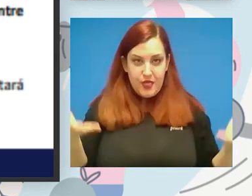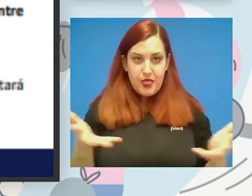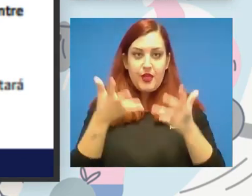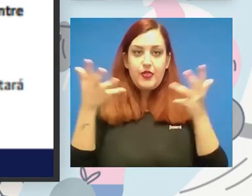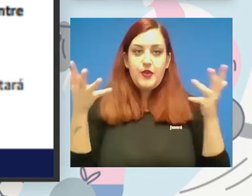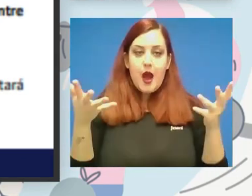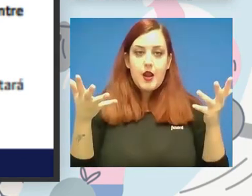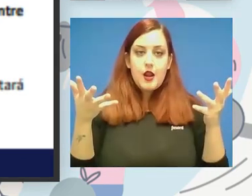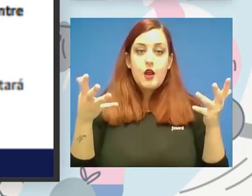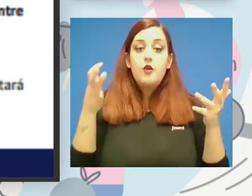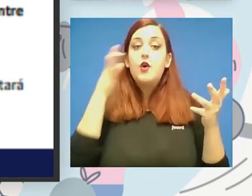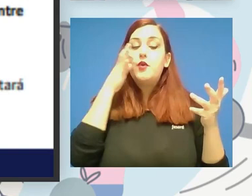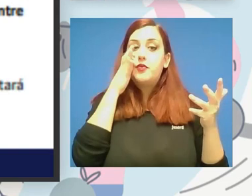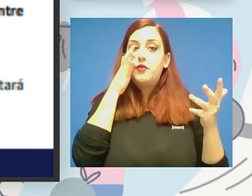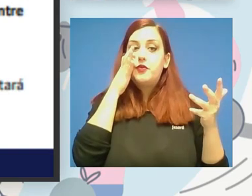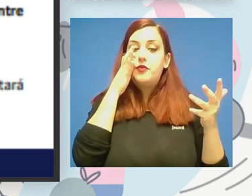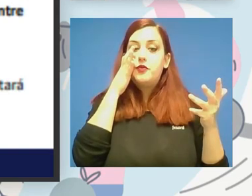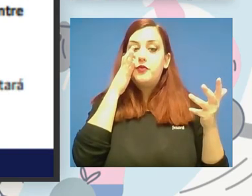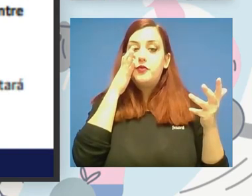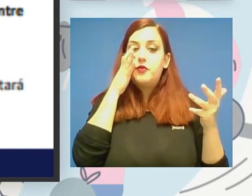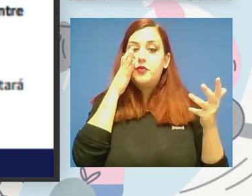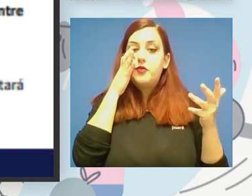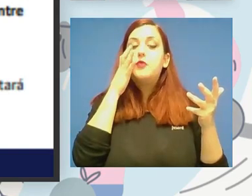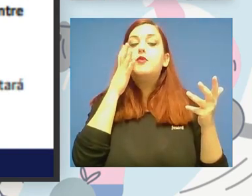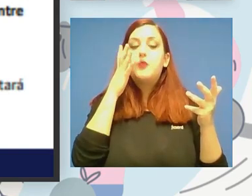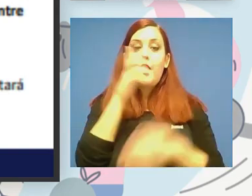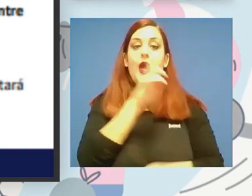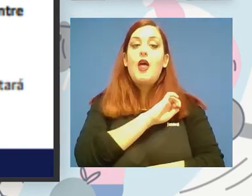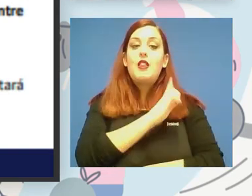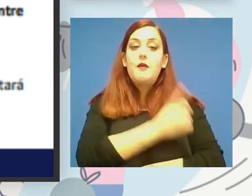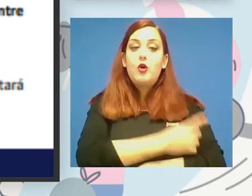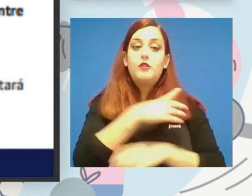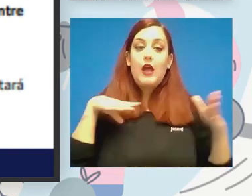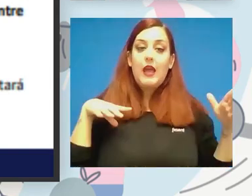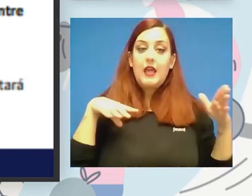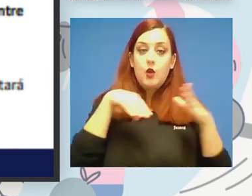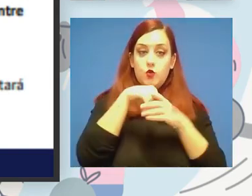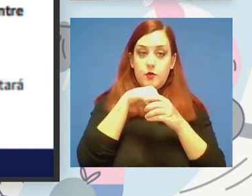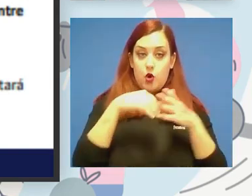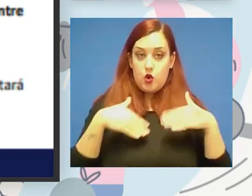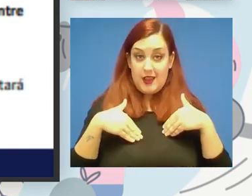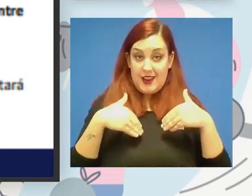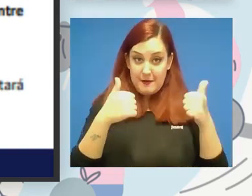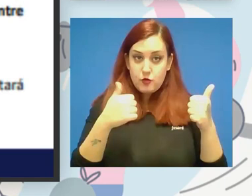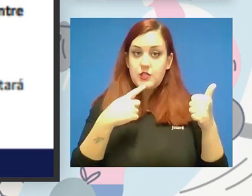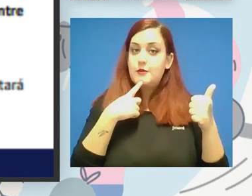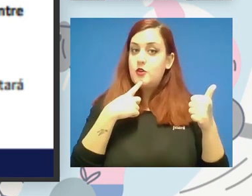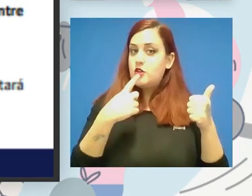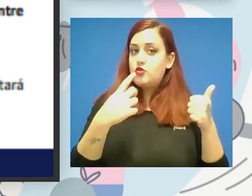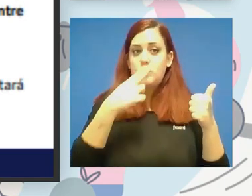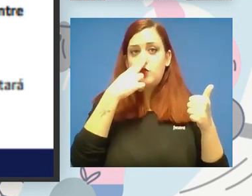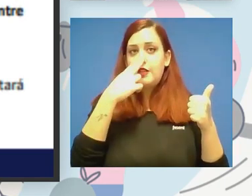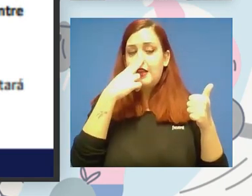Como se ha señalado también pues el deporte inclusivo lo que queremos es que y como se ha remarcado que es de interés general